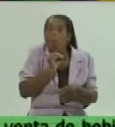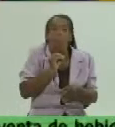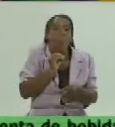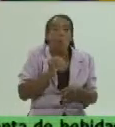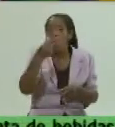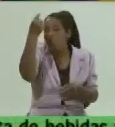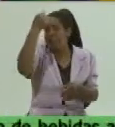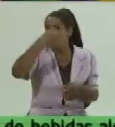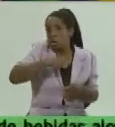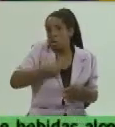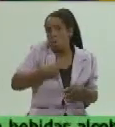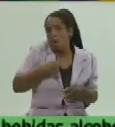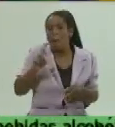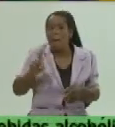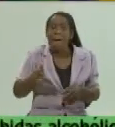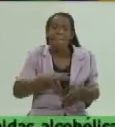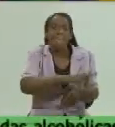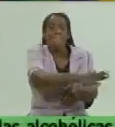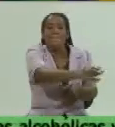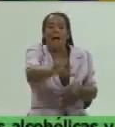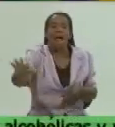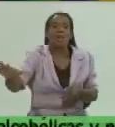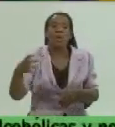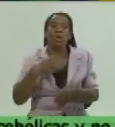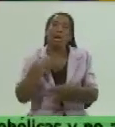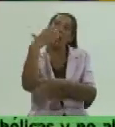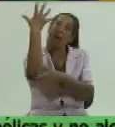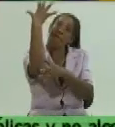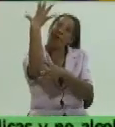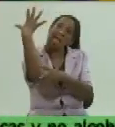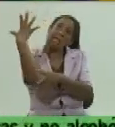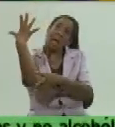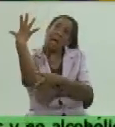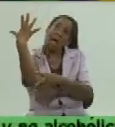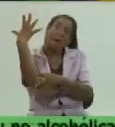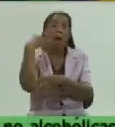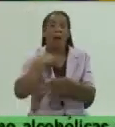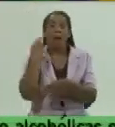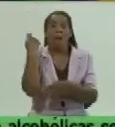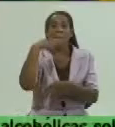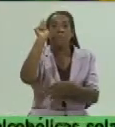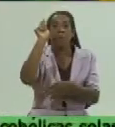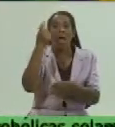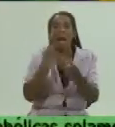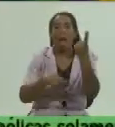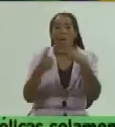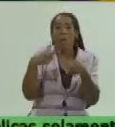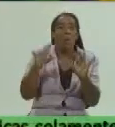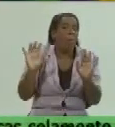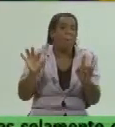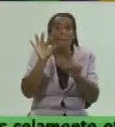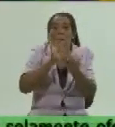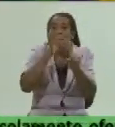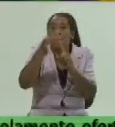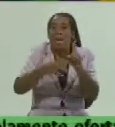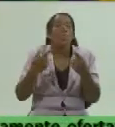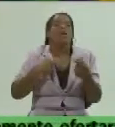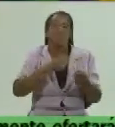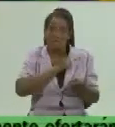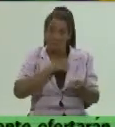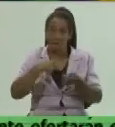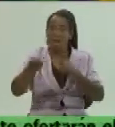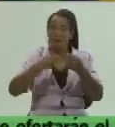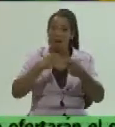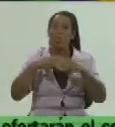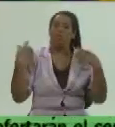persona que en su patio en su vivienda tenga determinados recursos determinadas producciones y quiera comercializarlo estamos en el deber